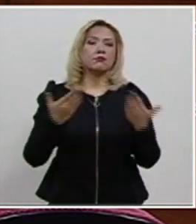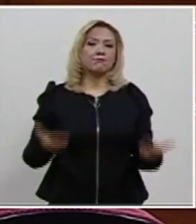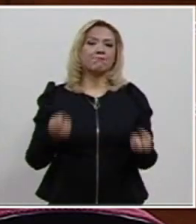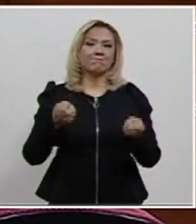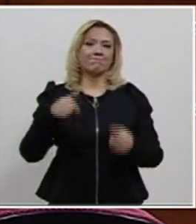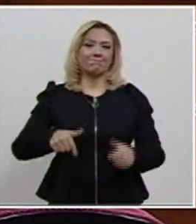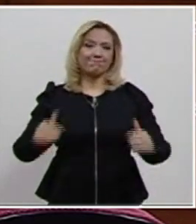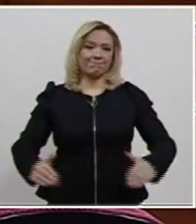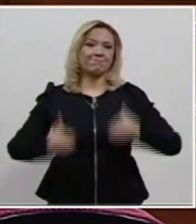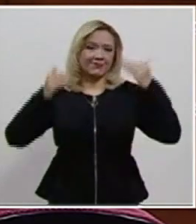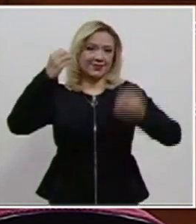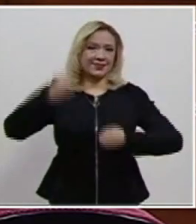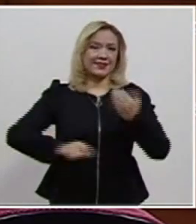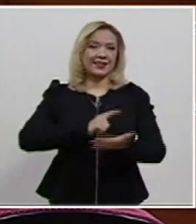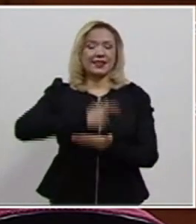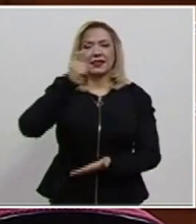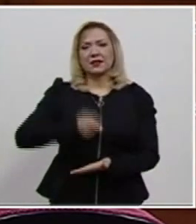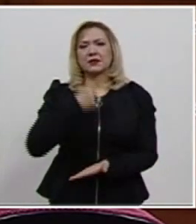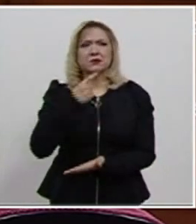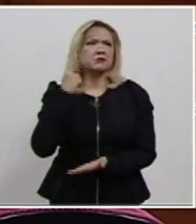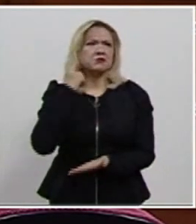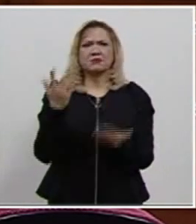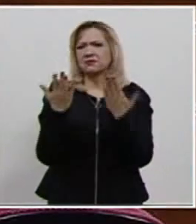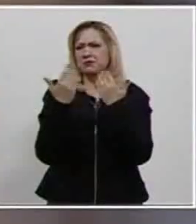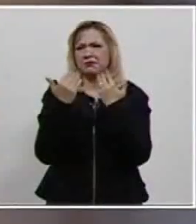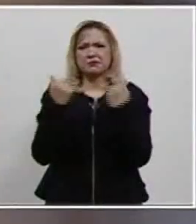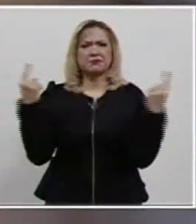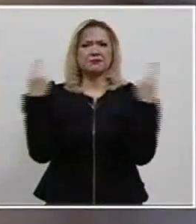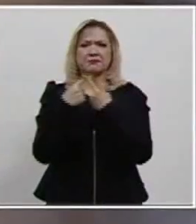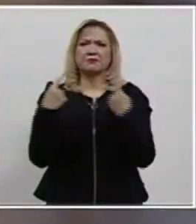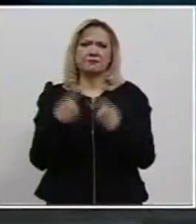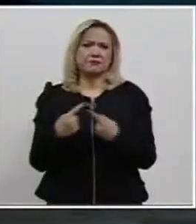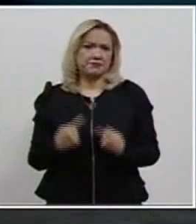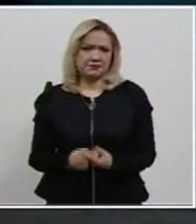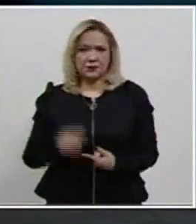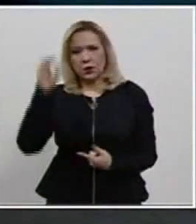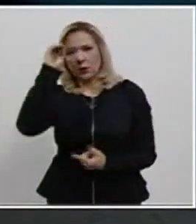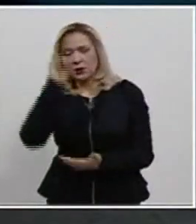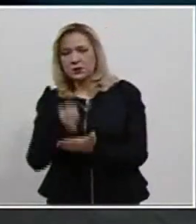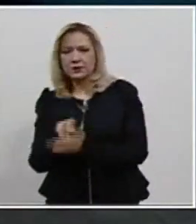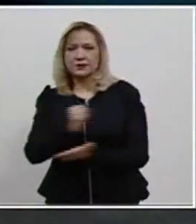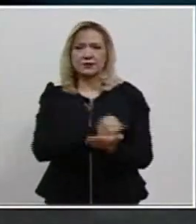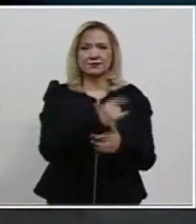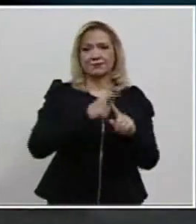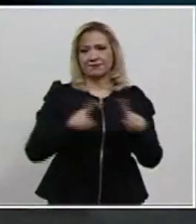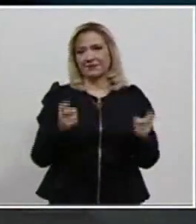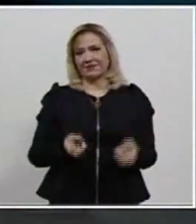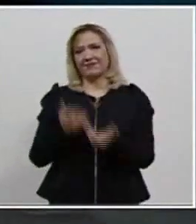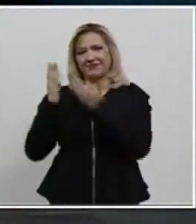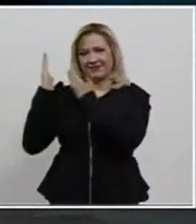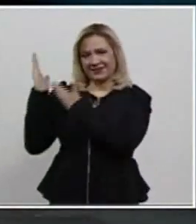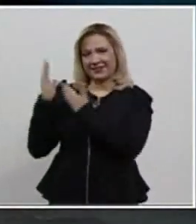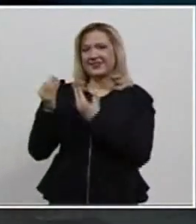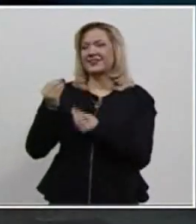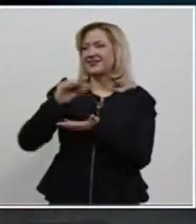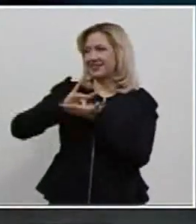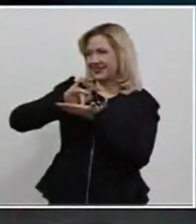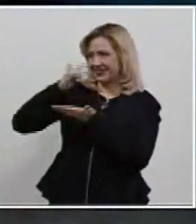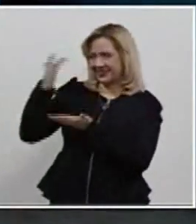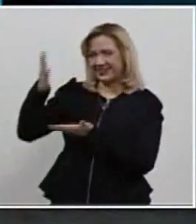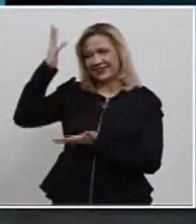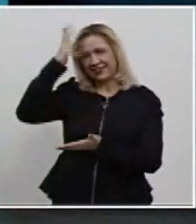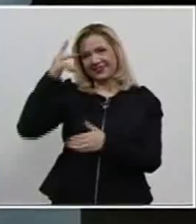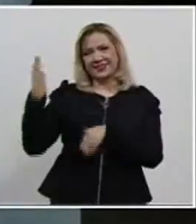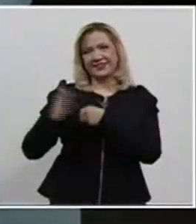Corte de Justicia determinó que no existían las contradicciones de criterios. Hasta aquí mi reporte. Muchas gracias Mario por el